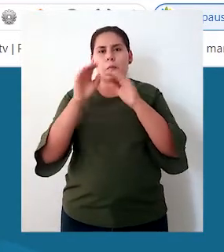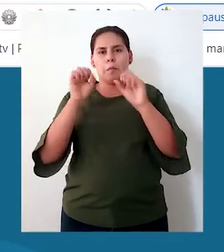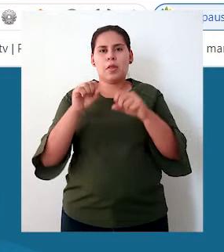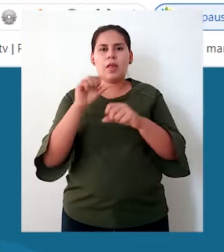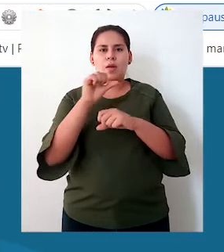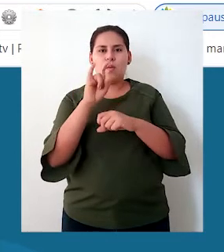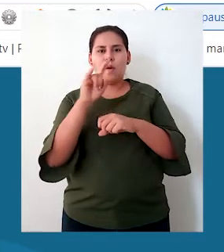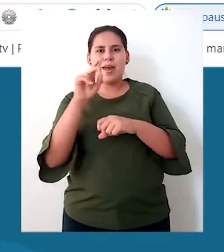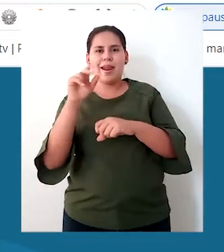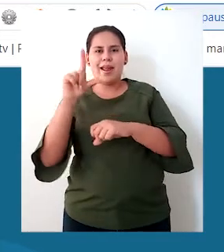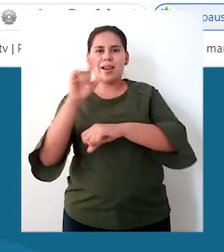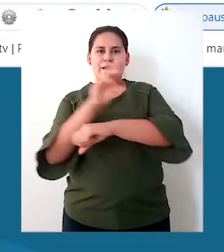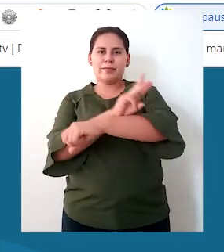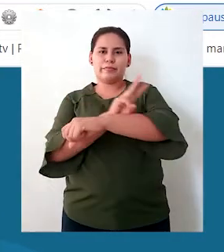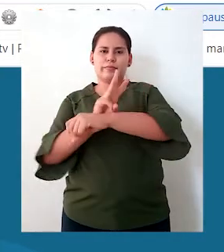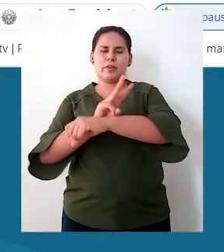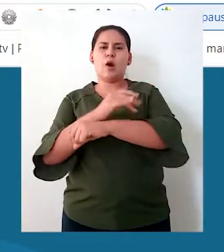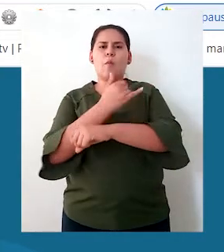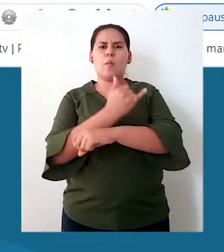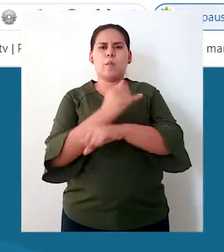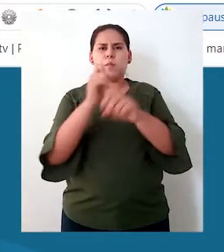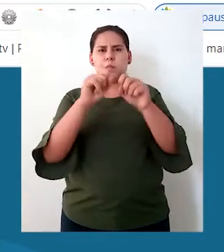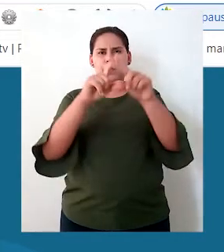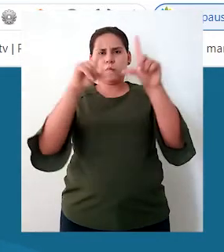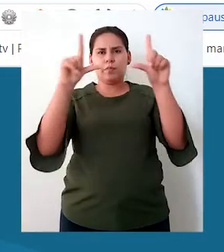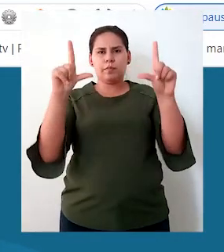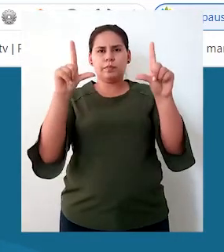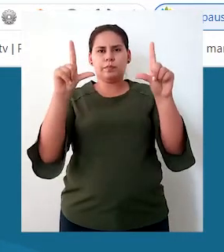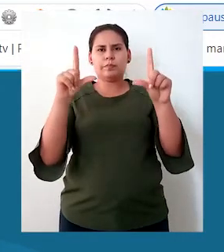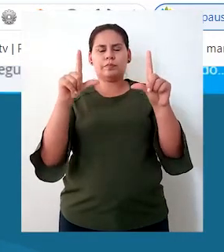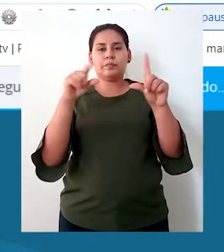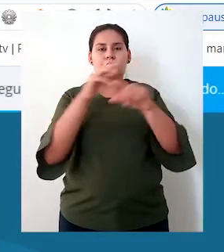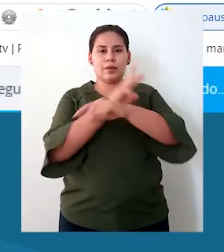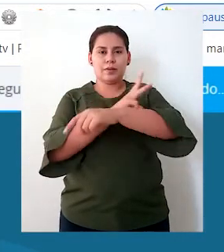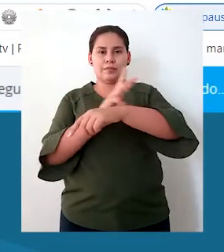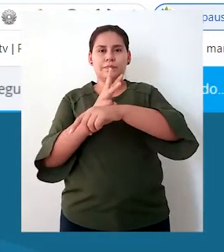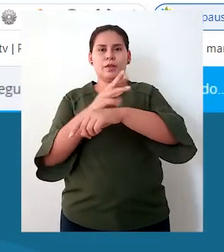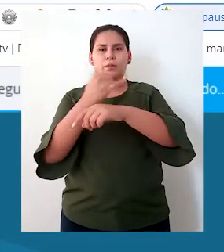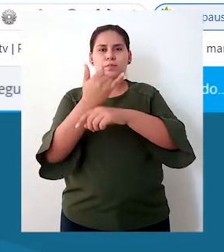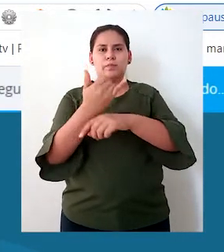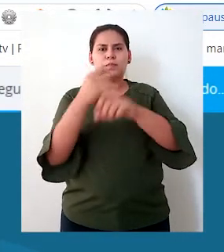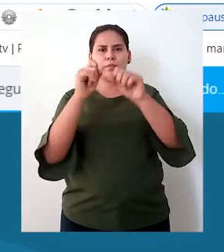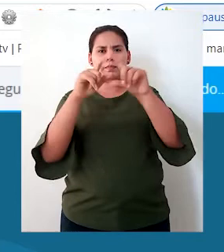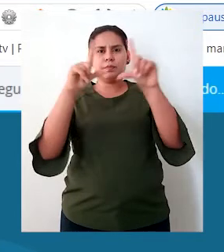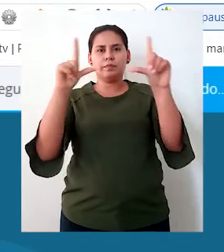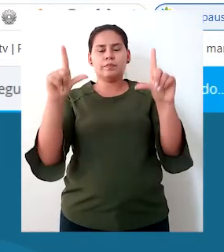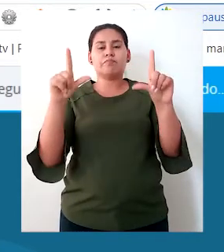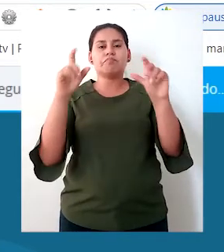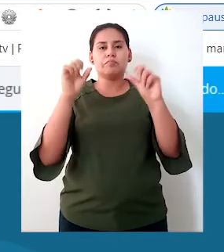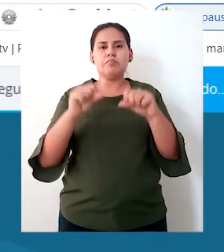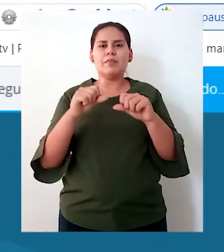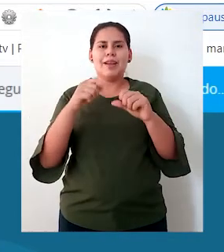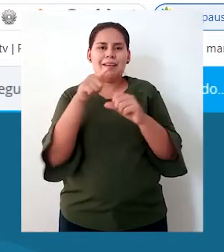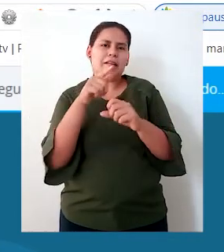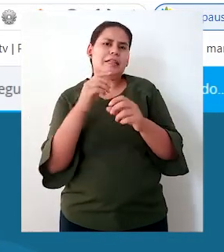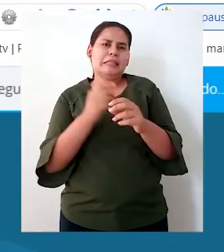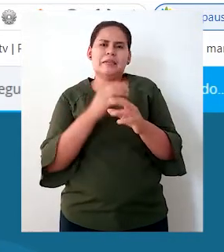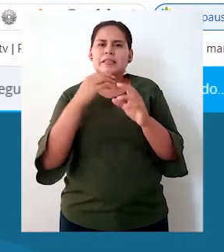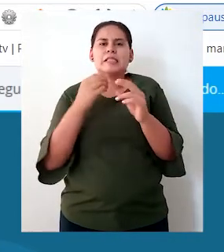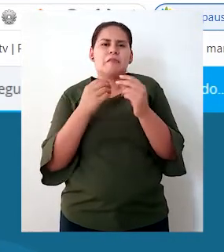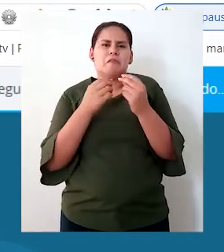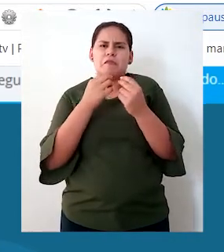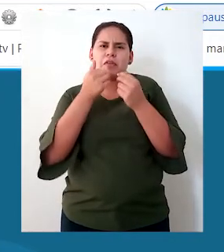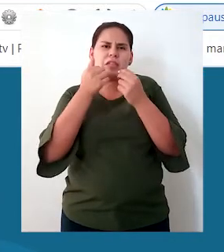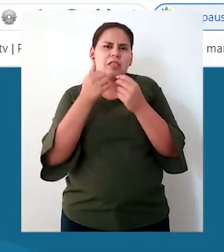URL, bossviewer.com. Entonces, BossViewer, como les decía, es sencillamente una herramienta, es un